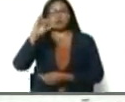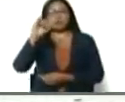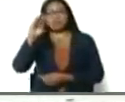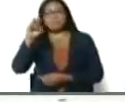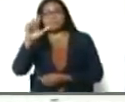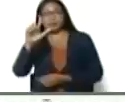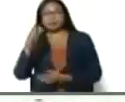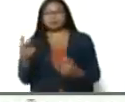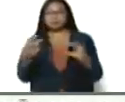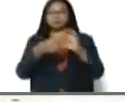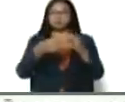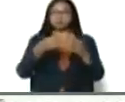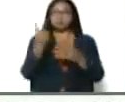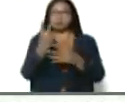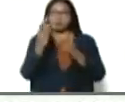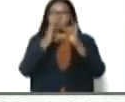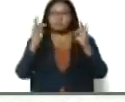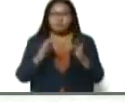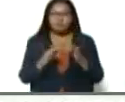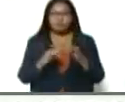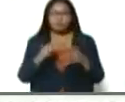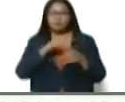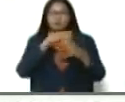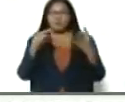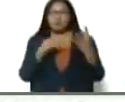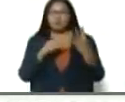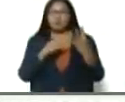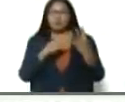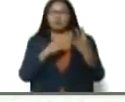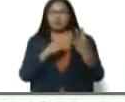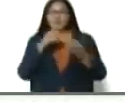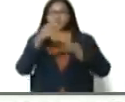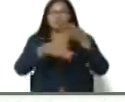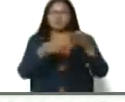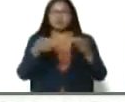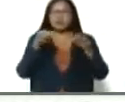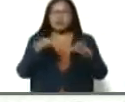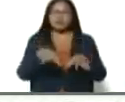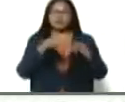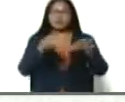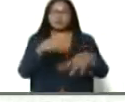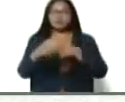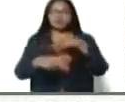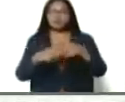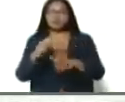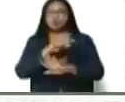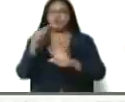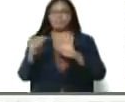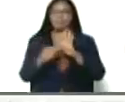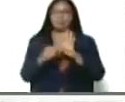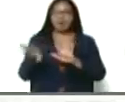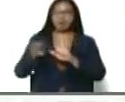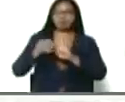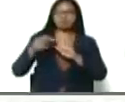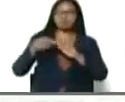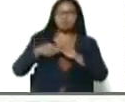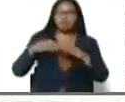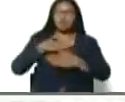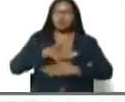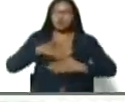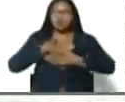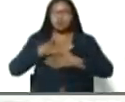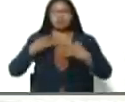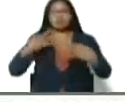dos vértices. El vértice 4 está hablando de la semilla y de la producción absolutamente apegado a las condiciones